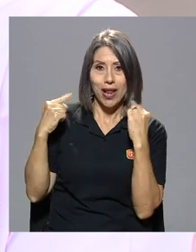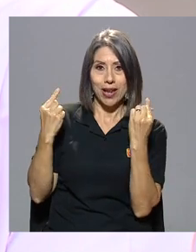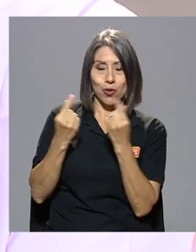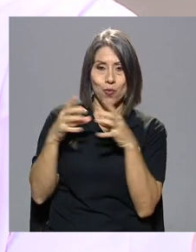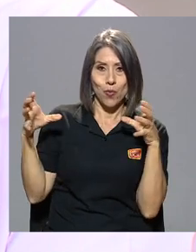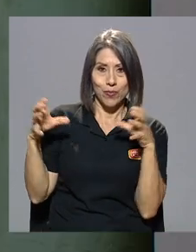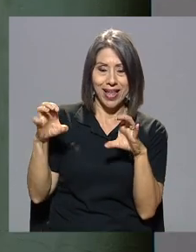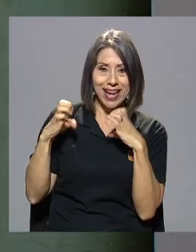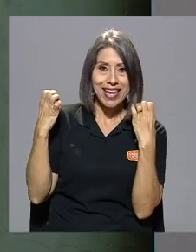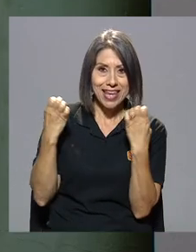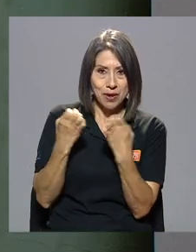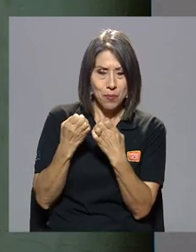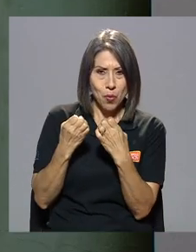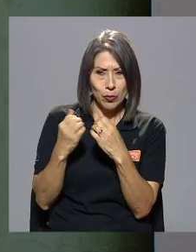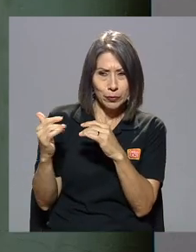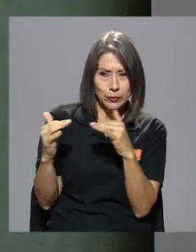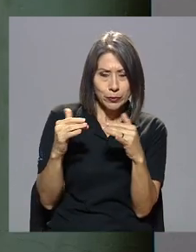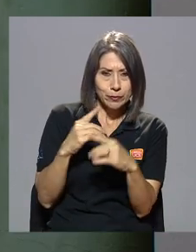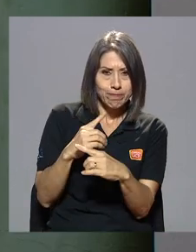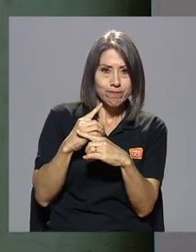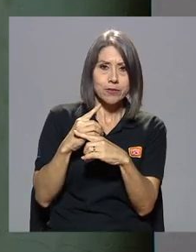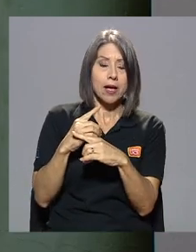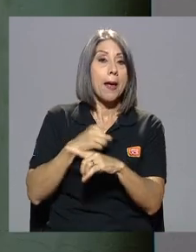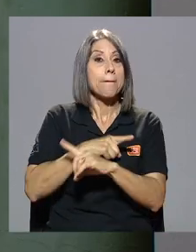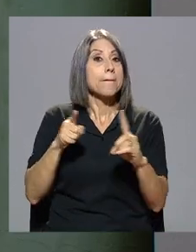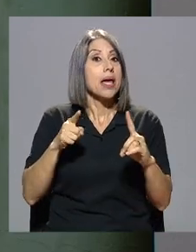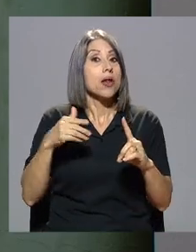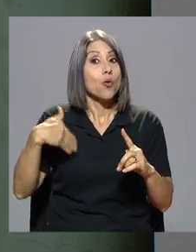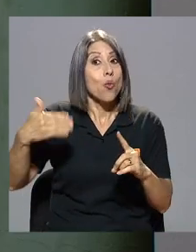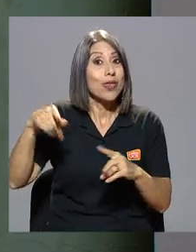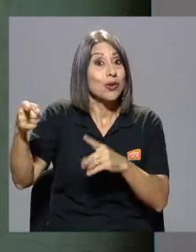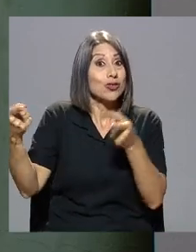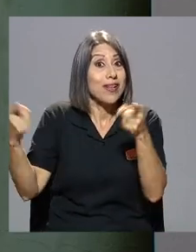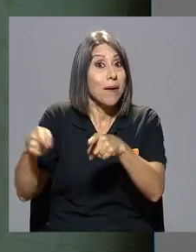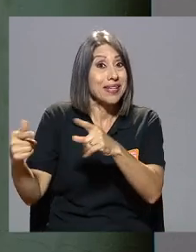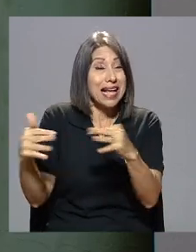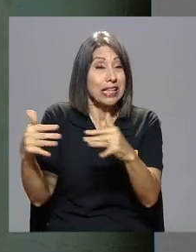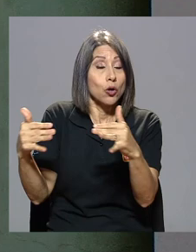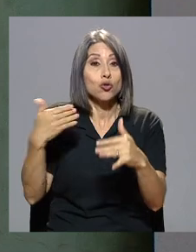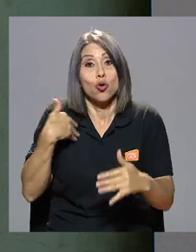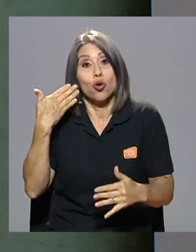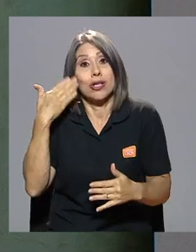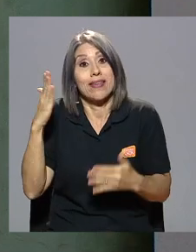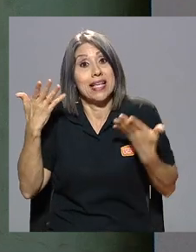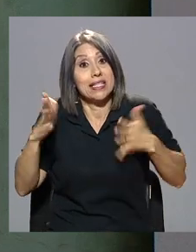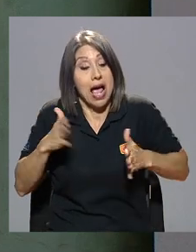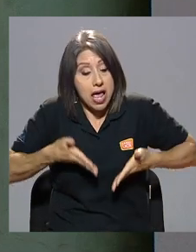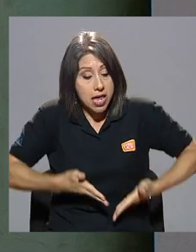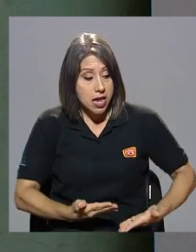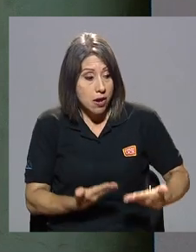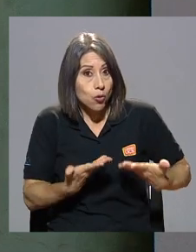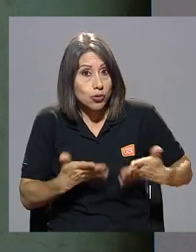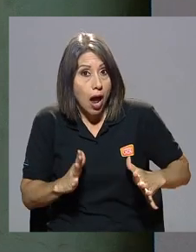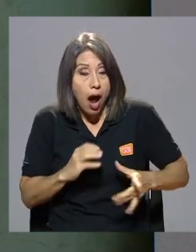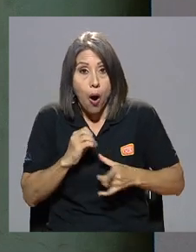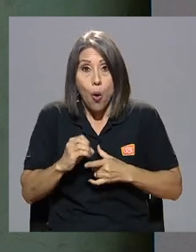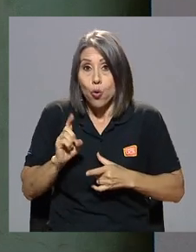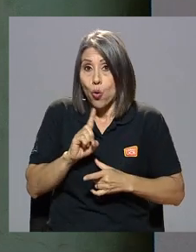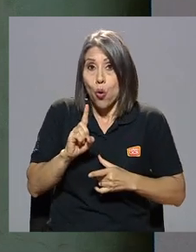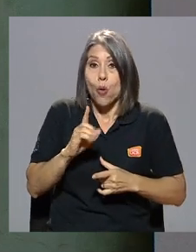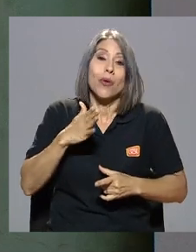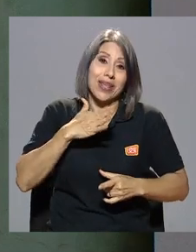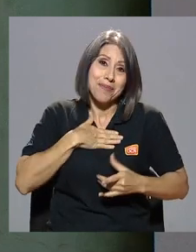de la brigada pero cuando se estaba dando yo no sabía si mi hijo había nacido o no porque mi esposa había